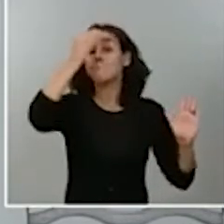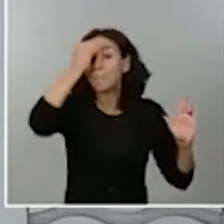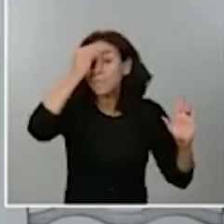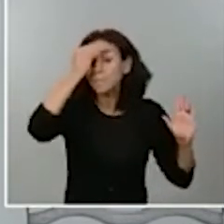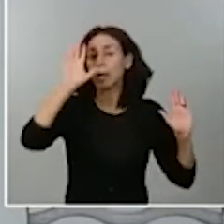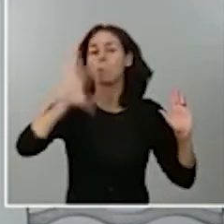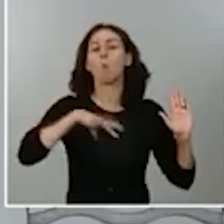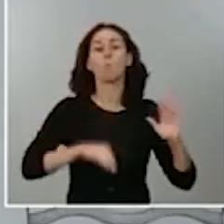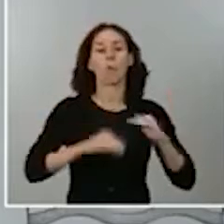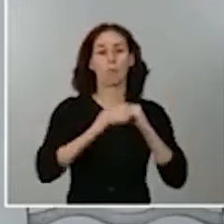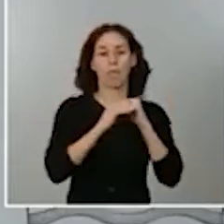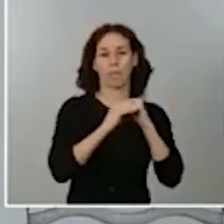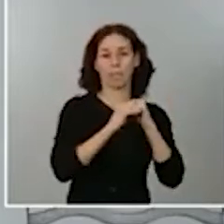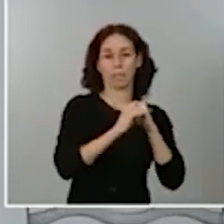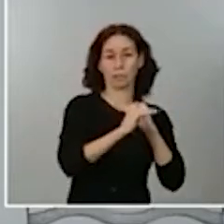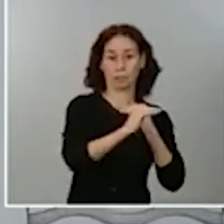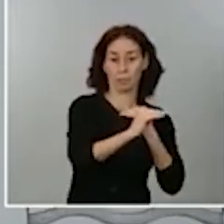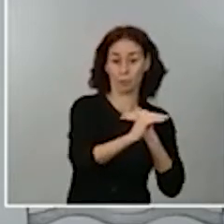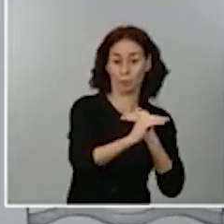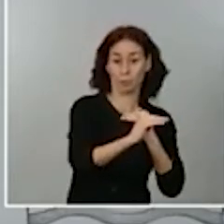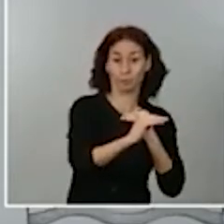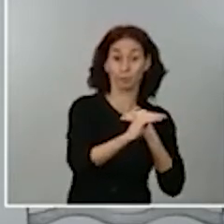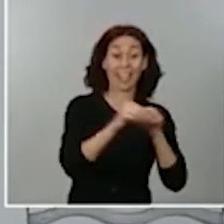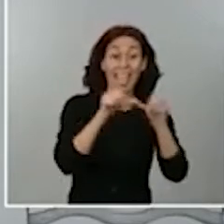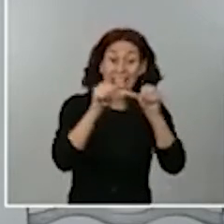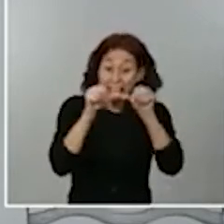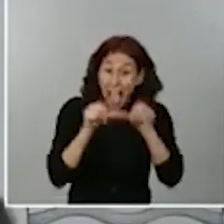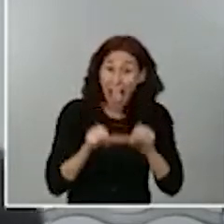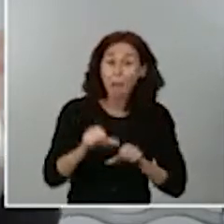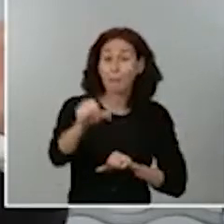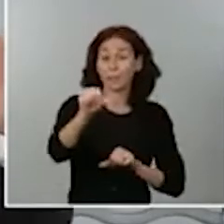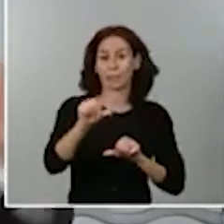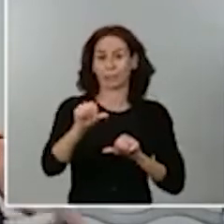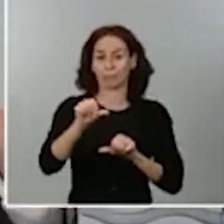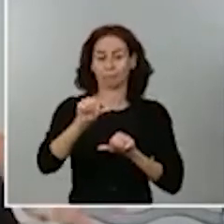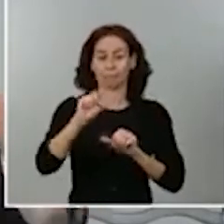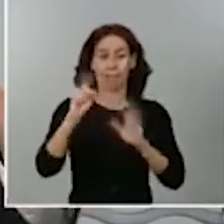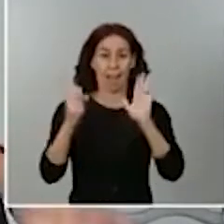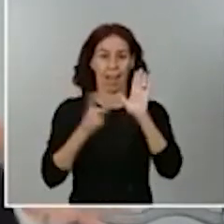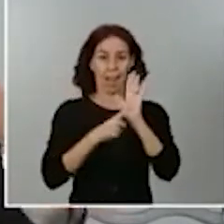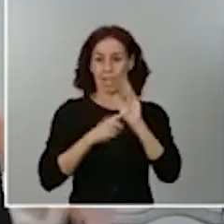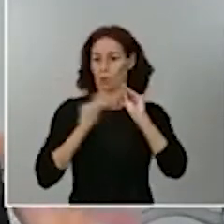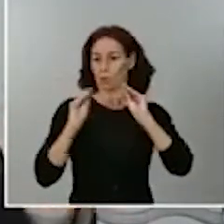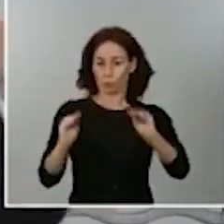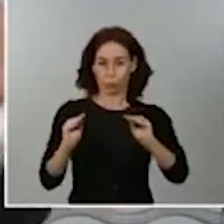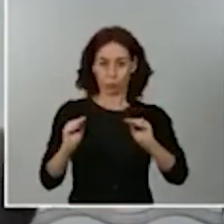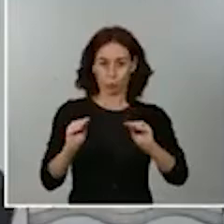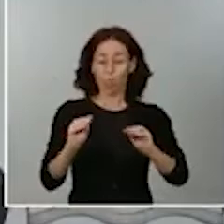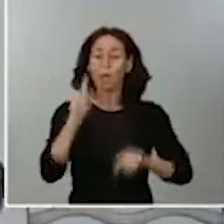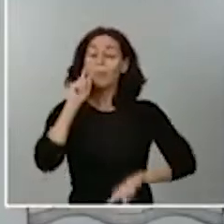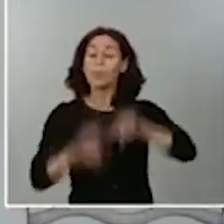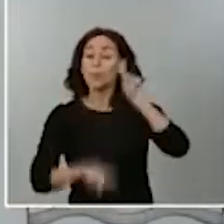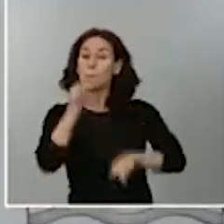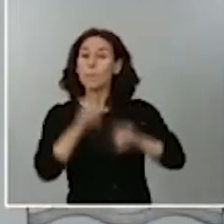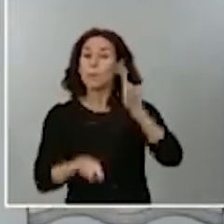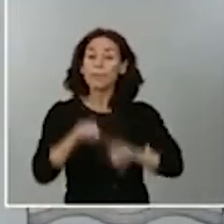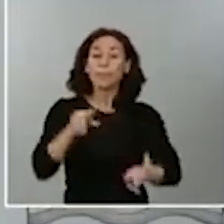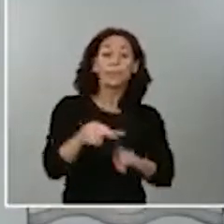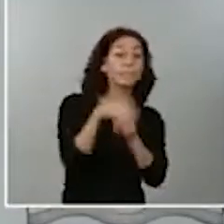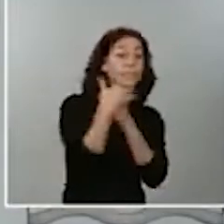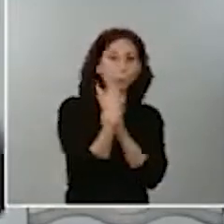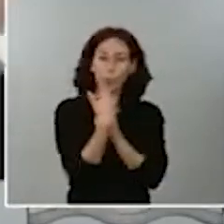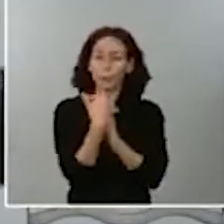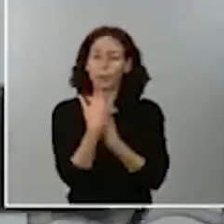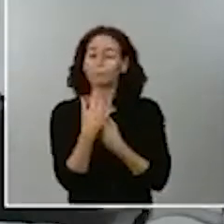aquí, el marco de la ley 3-86 de salud pública es el marco para poder tomar las medidas que hagan falta para seguir curvando y